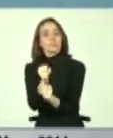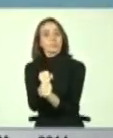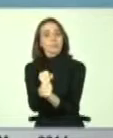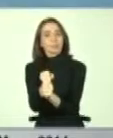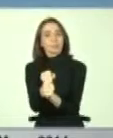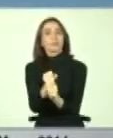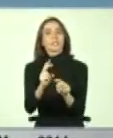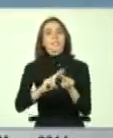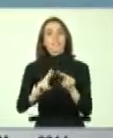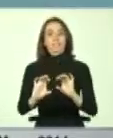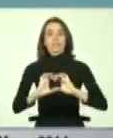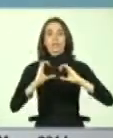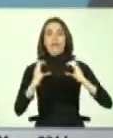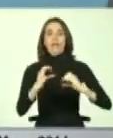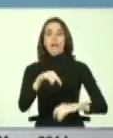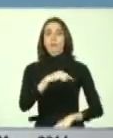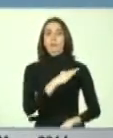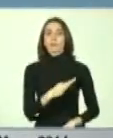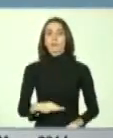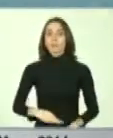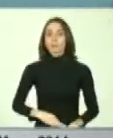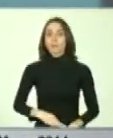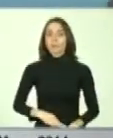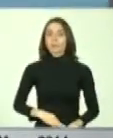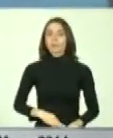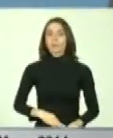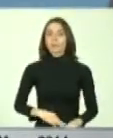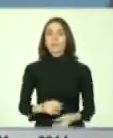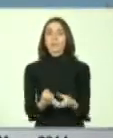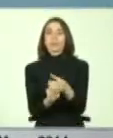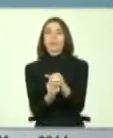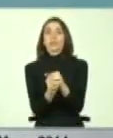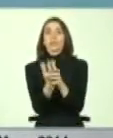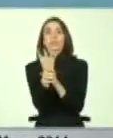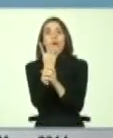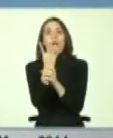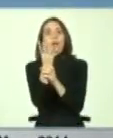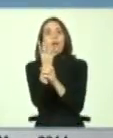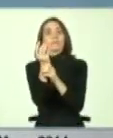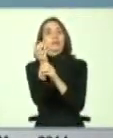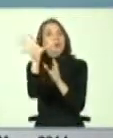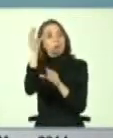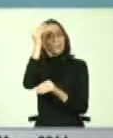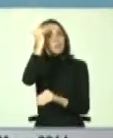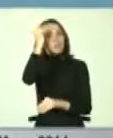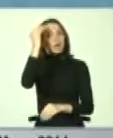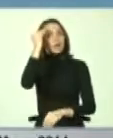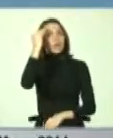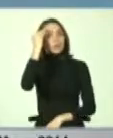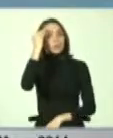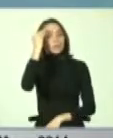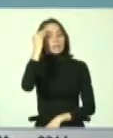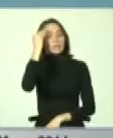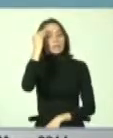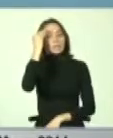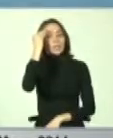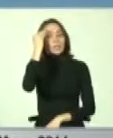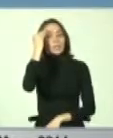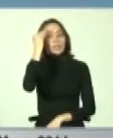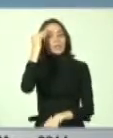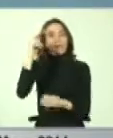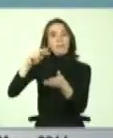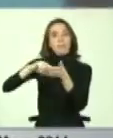implementado en la Cámara de Diputados, de generar una nueva conciencia y de visibilizar una